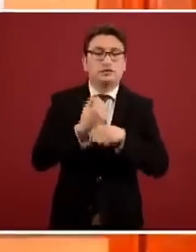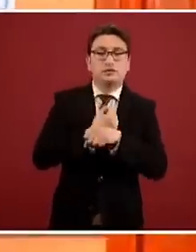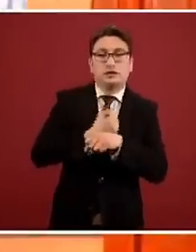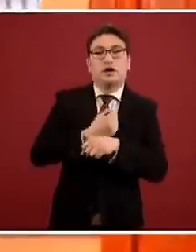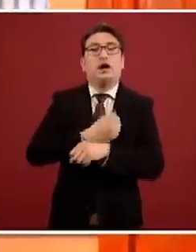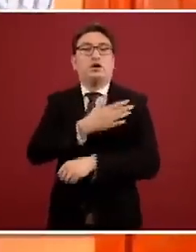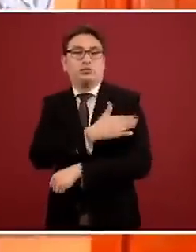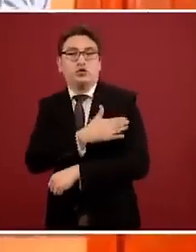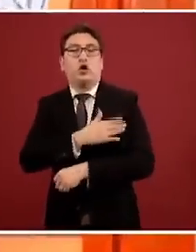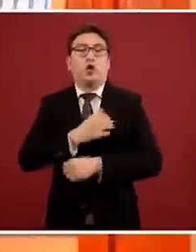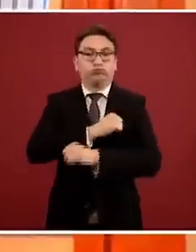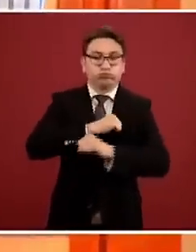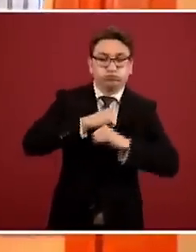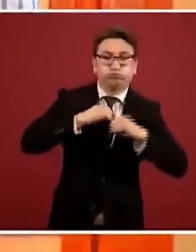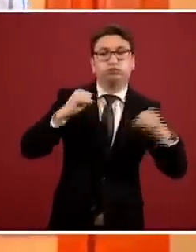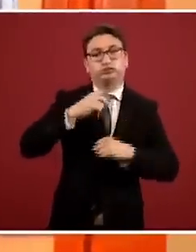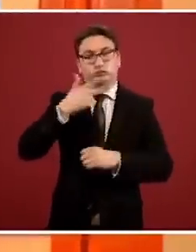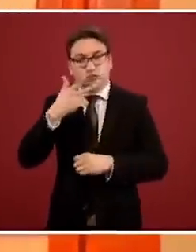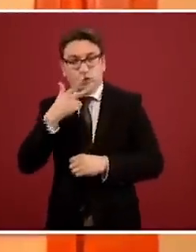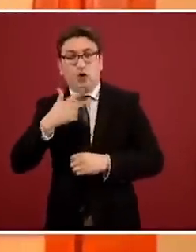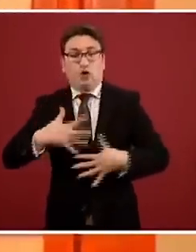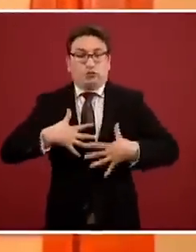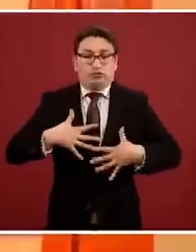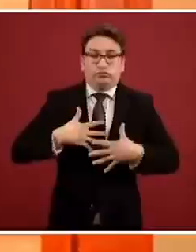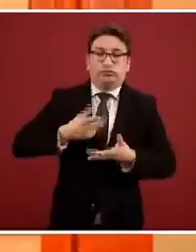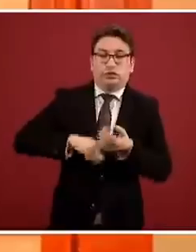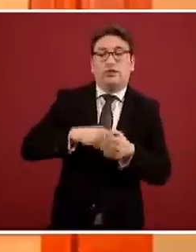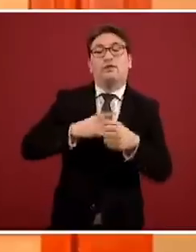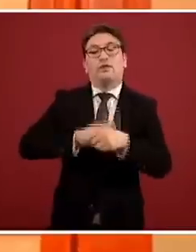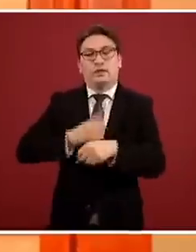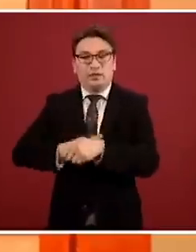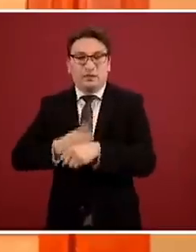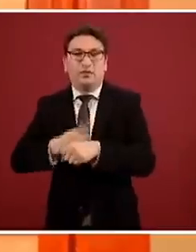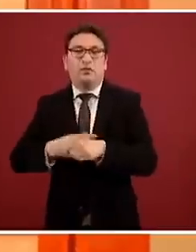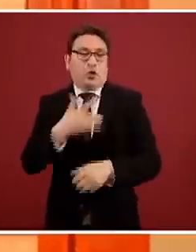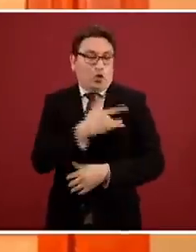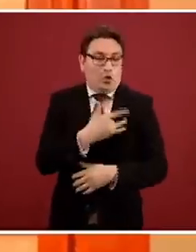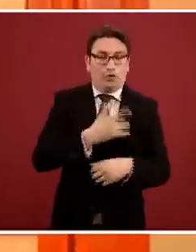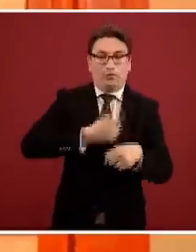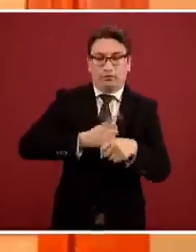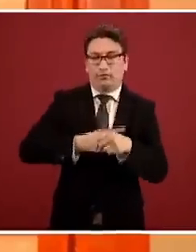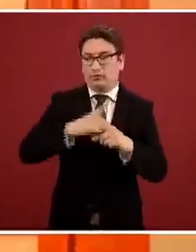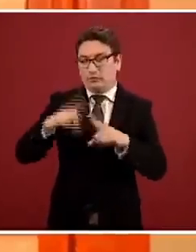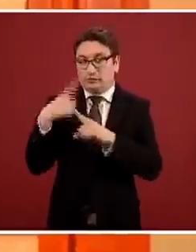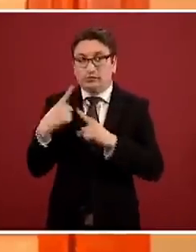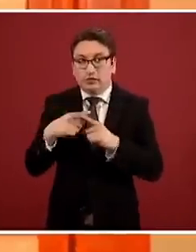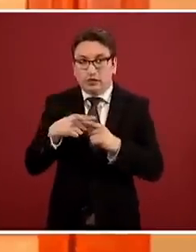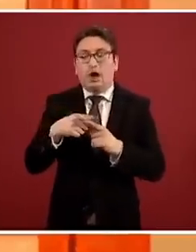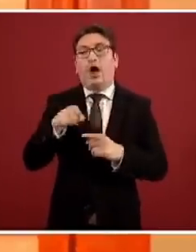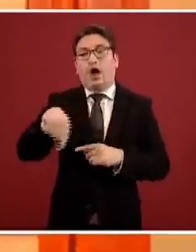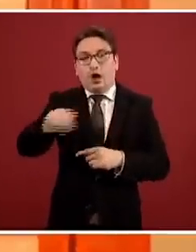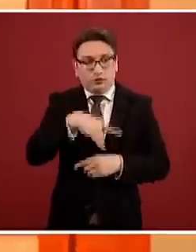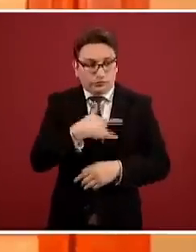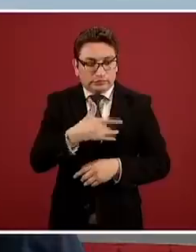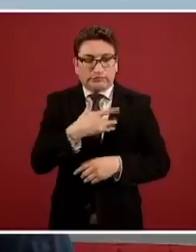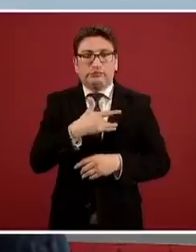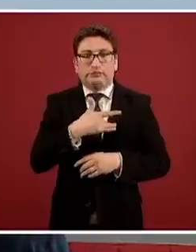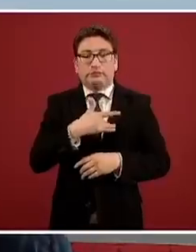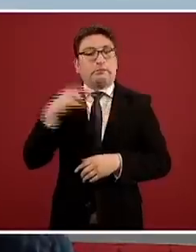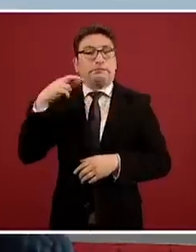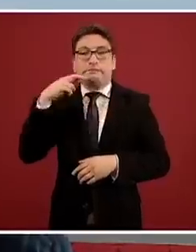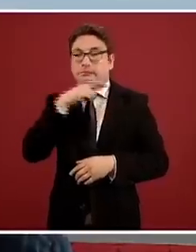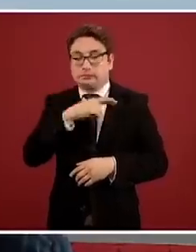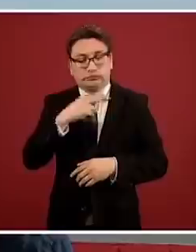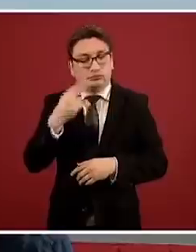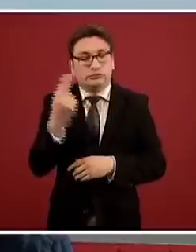obesidad, tabaquismo, enfermedad pulmonar, enfermedad cardíaca crónicas, tienen que evaluar tempranamente